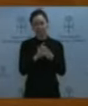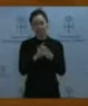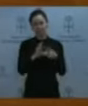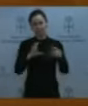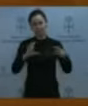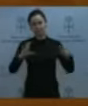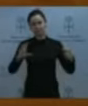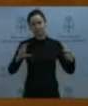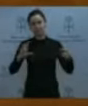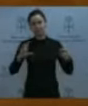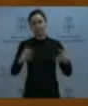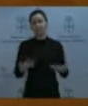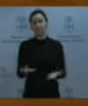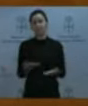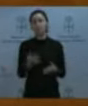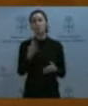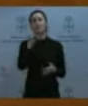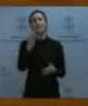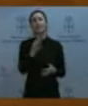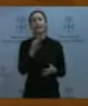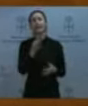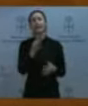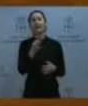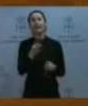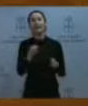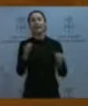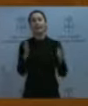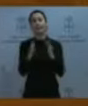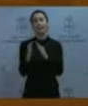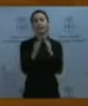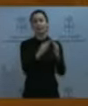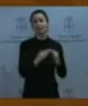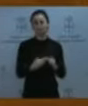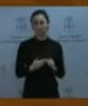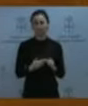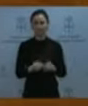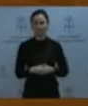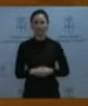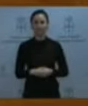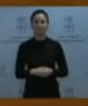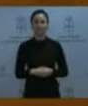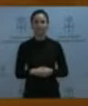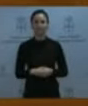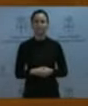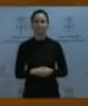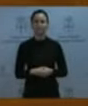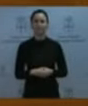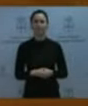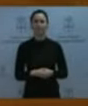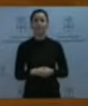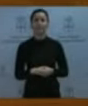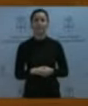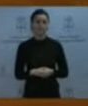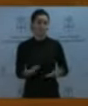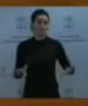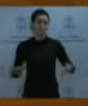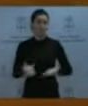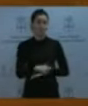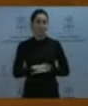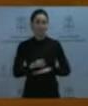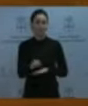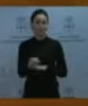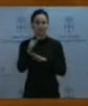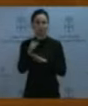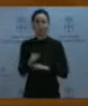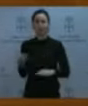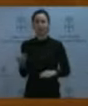básicamente esto a lo que afecta sobre todo es a inmuebles, ya que hay una exigencia de una base imponible del impuesto que estaría